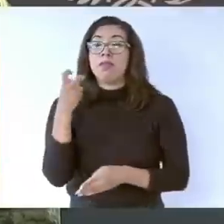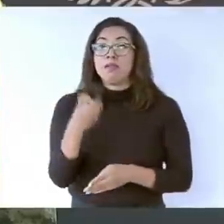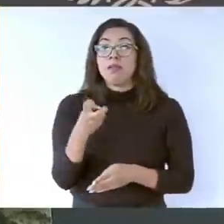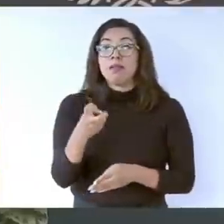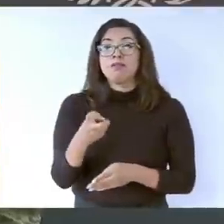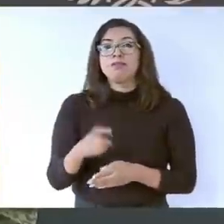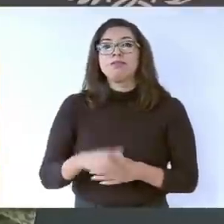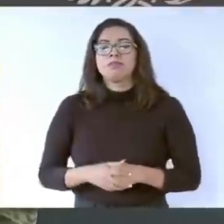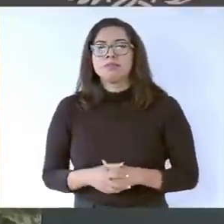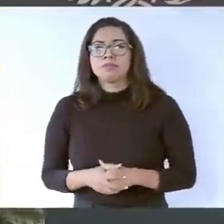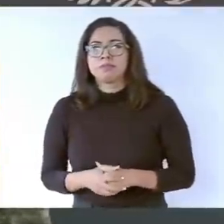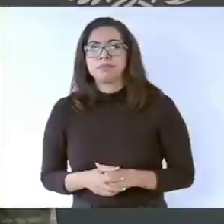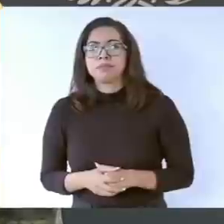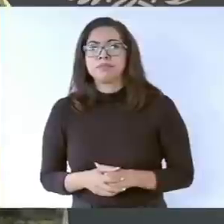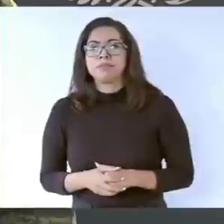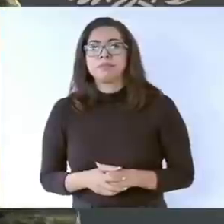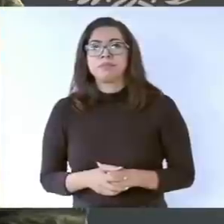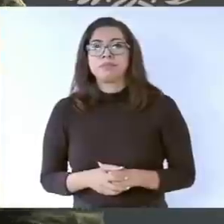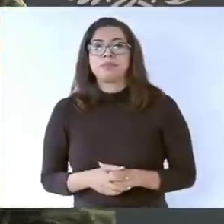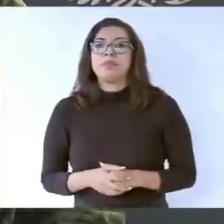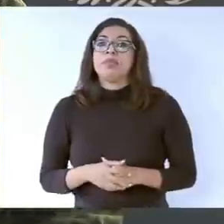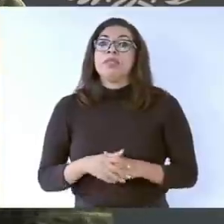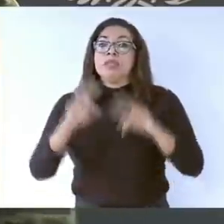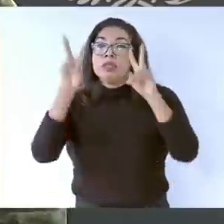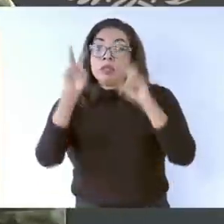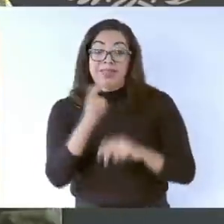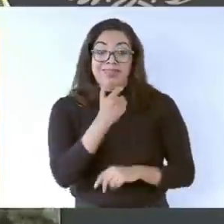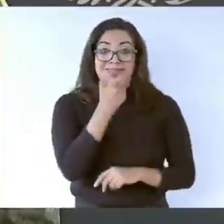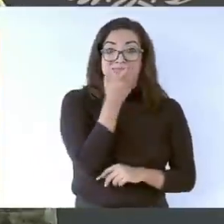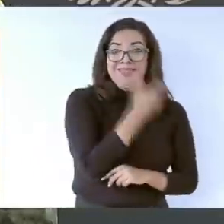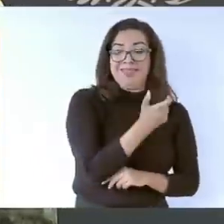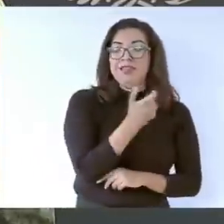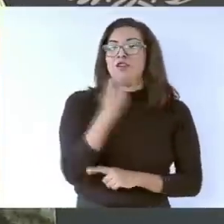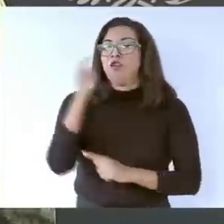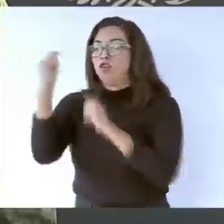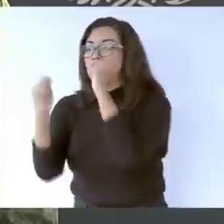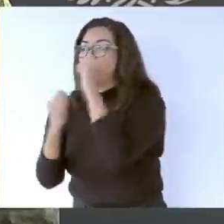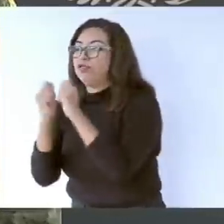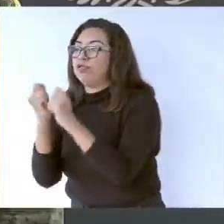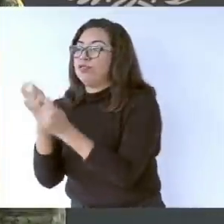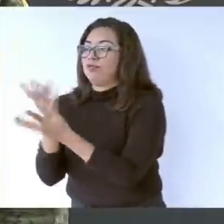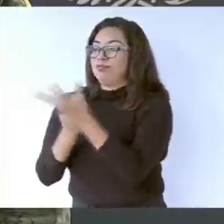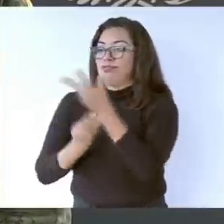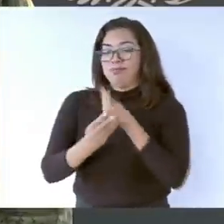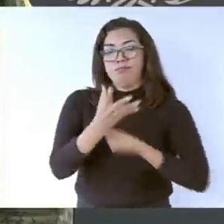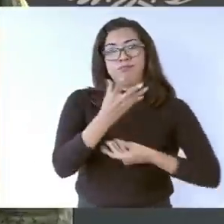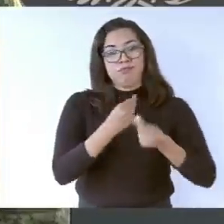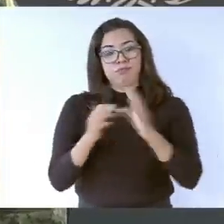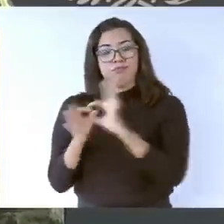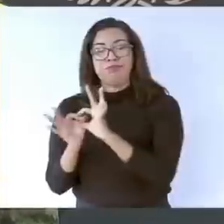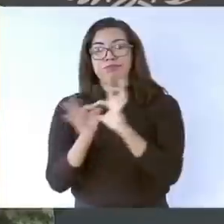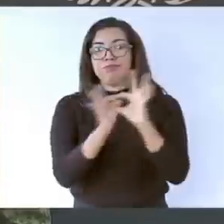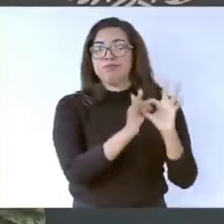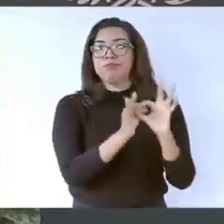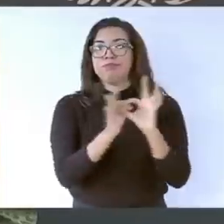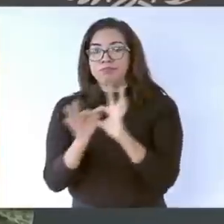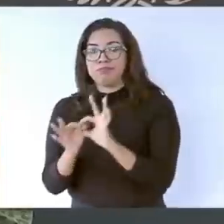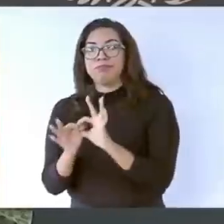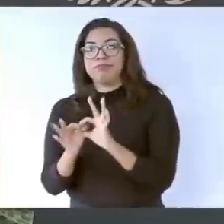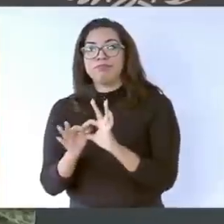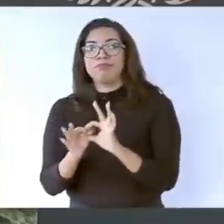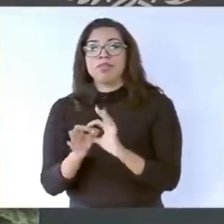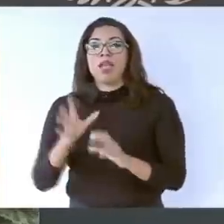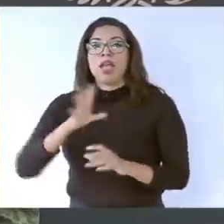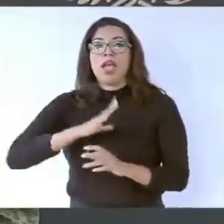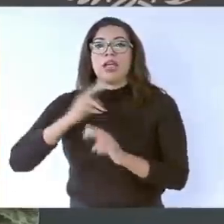dinamice simultáneamente el comercio y el turismo. La vía doble elevada será dotada de cómodos trenes